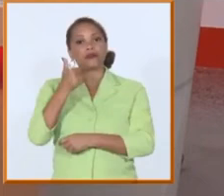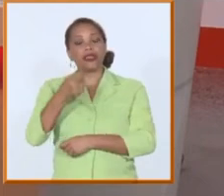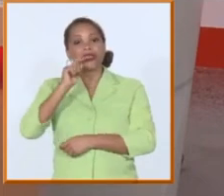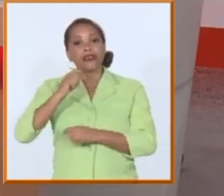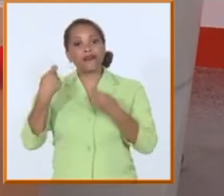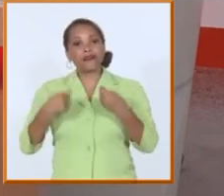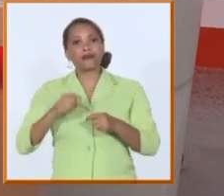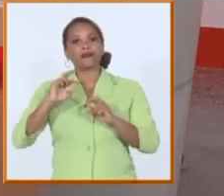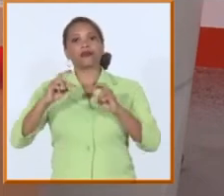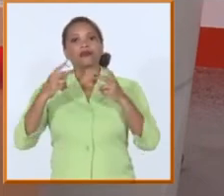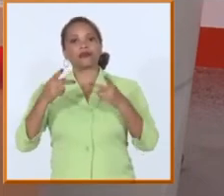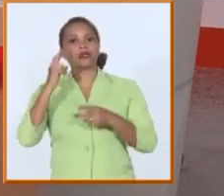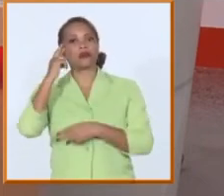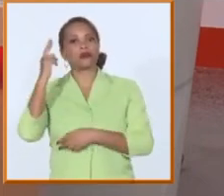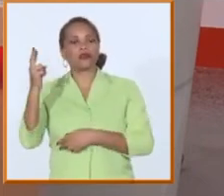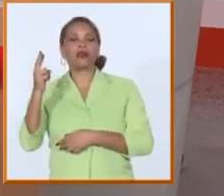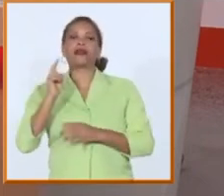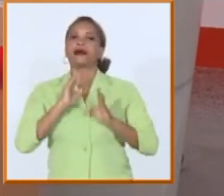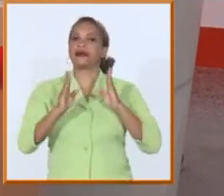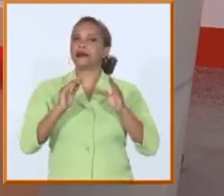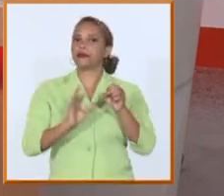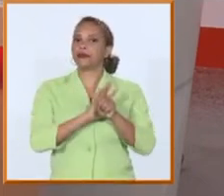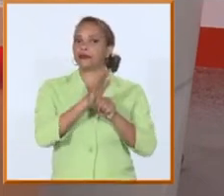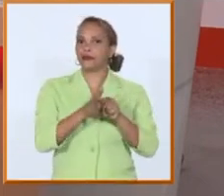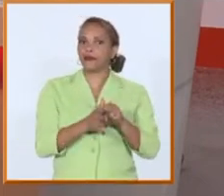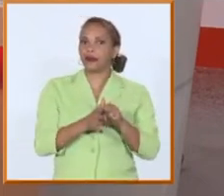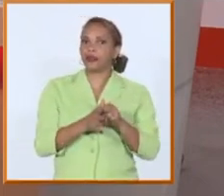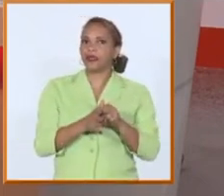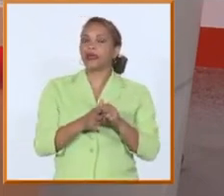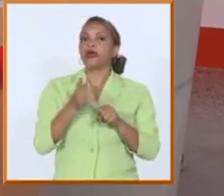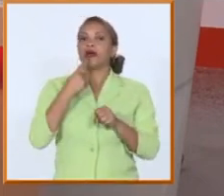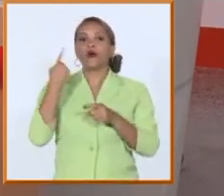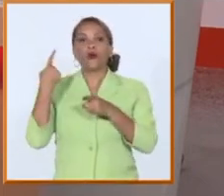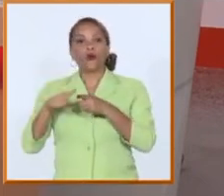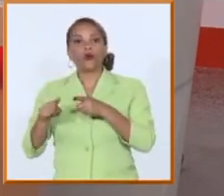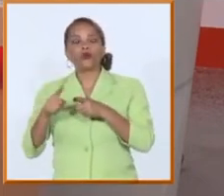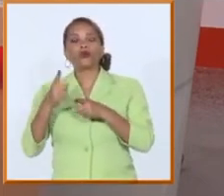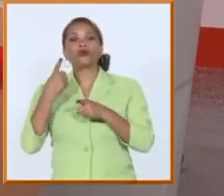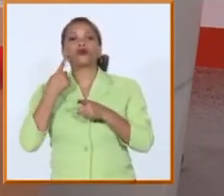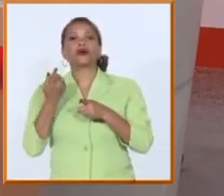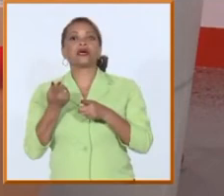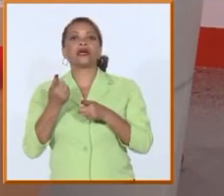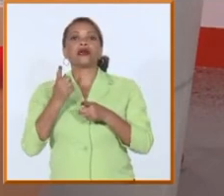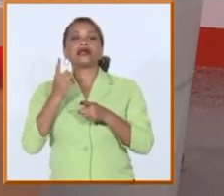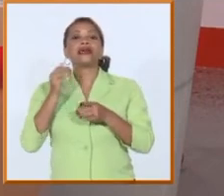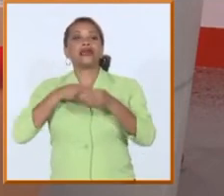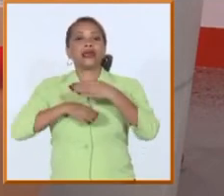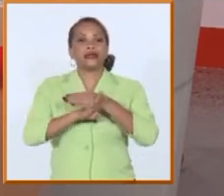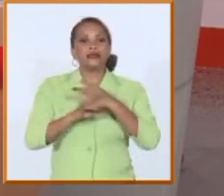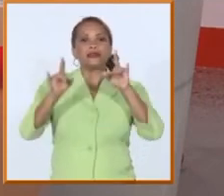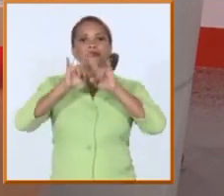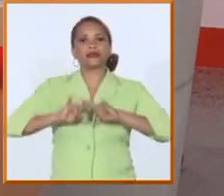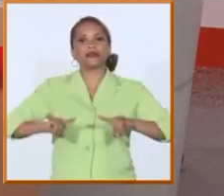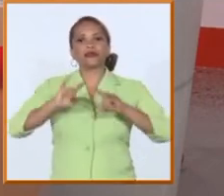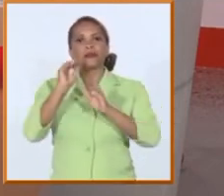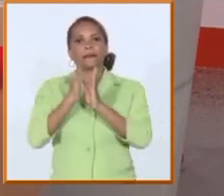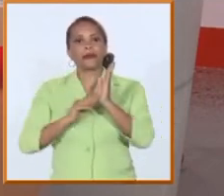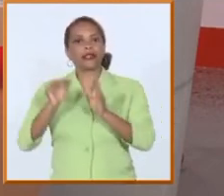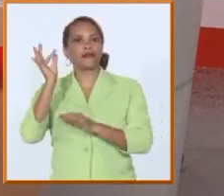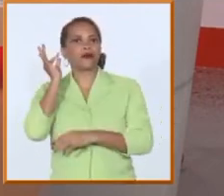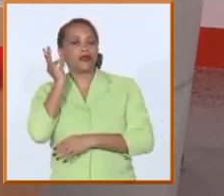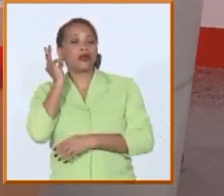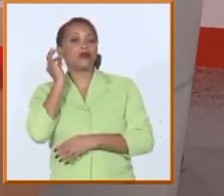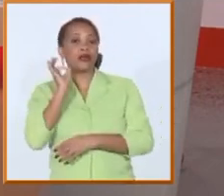los efectos de la pandemia o los jóvenes que van a estar entrando a la universidad en febrero son